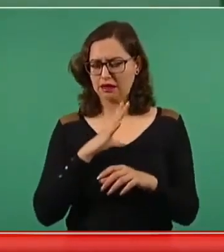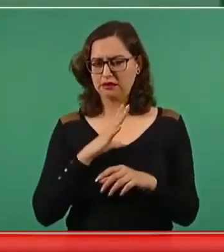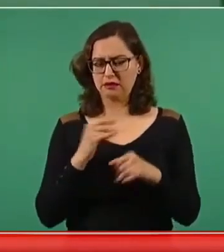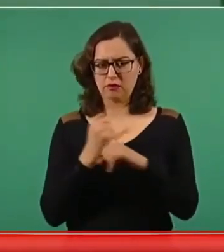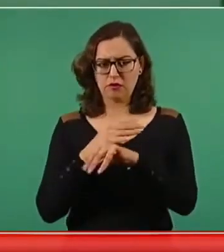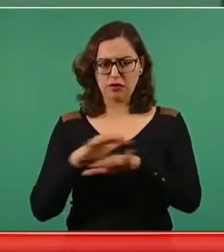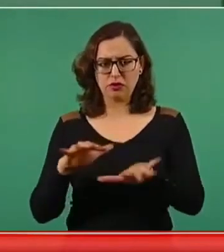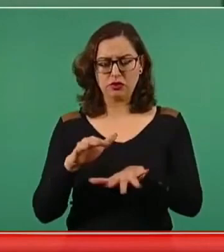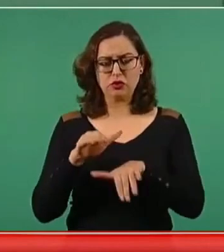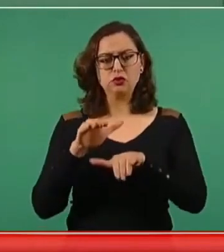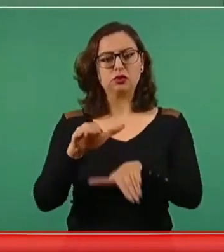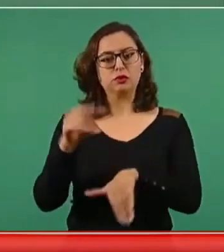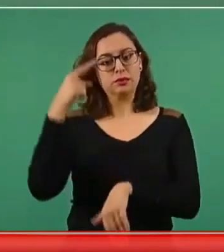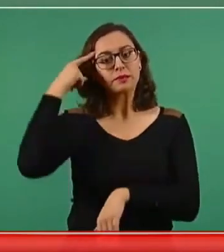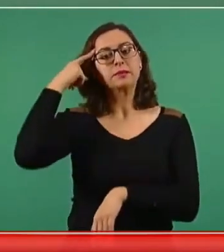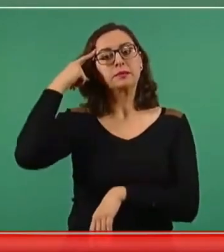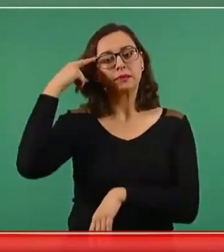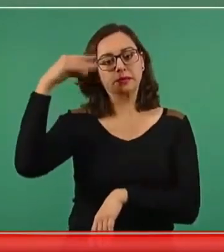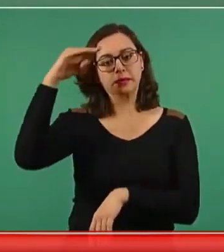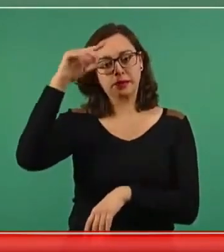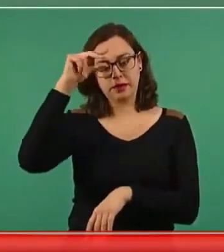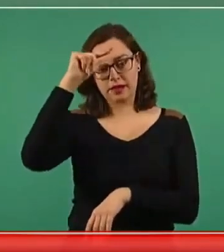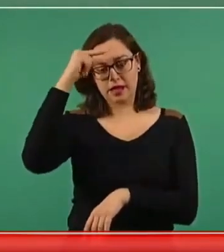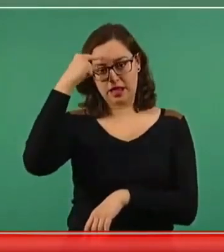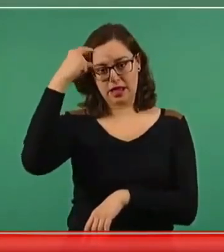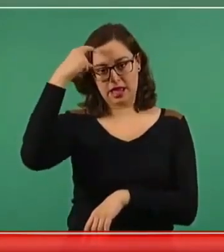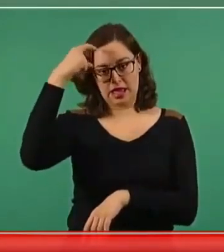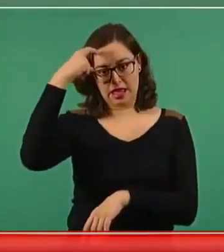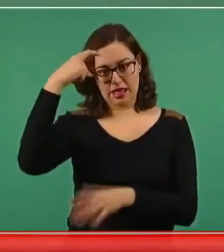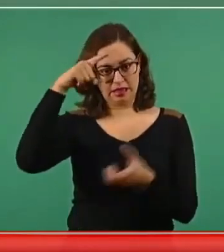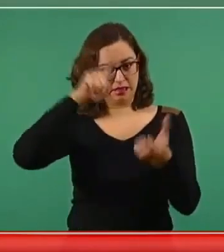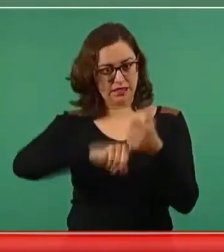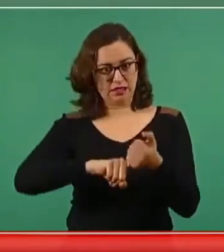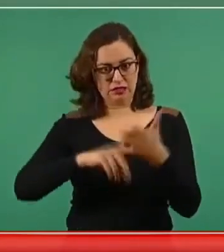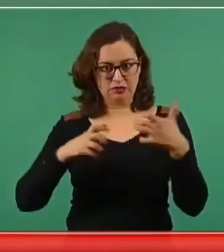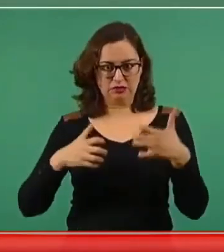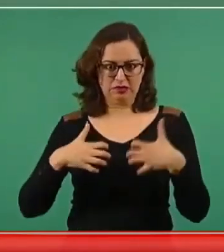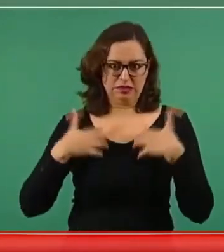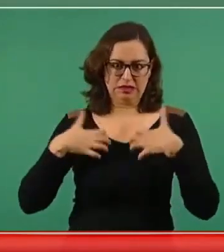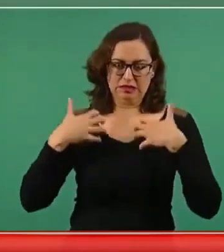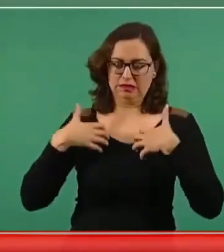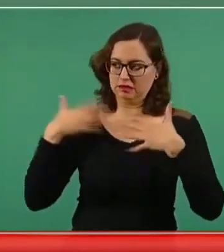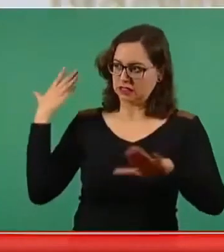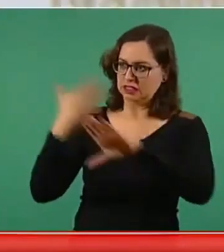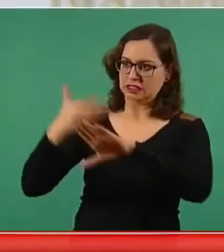de la reacción en México,